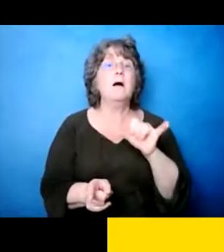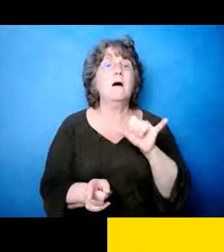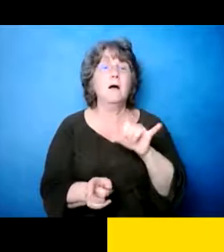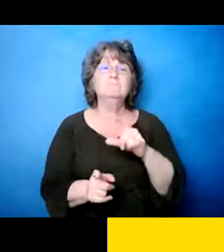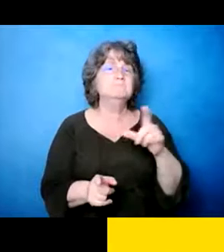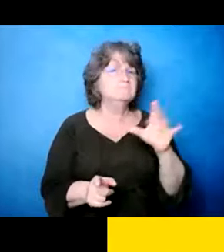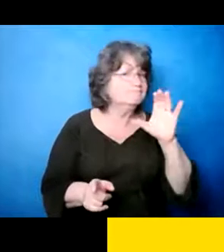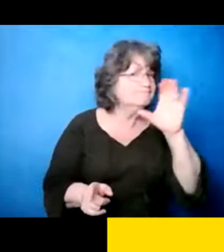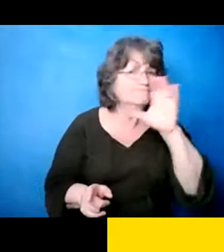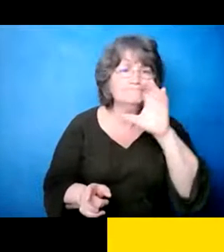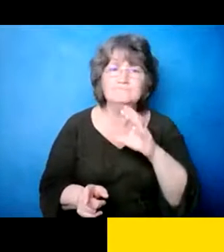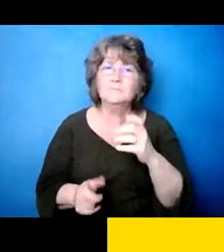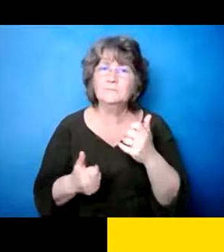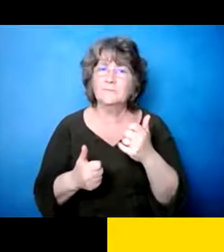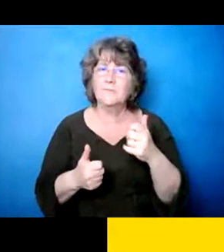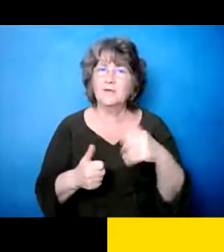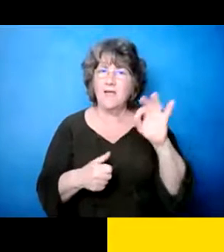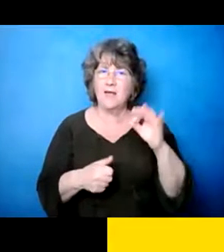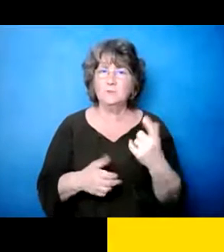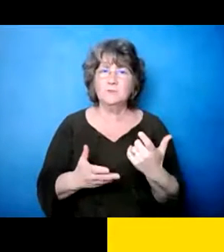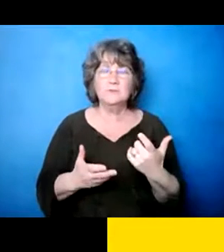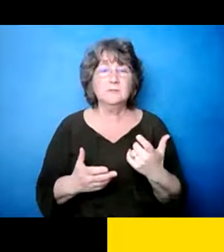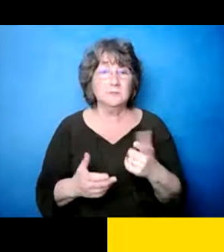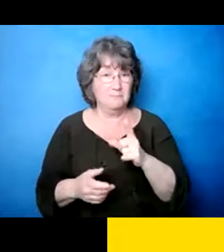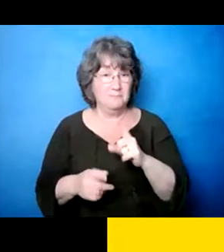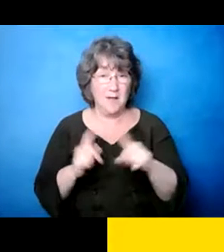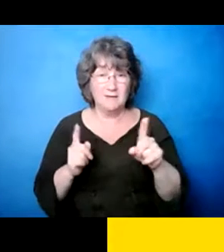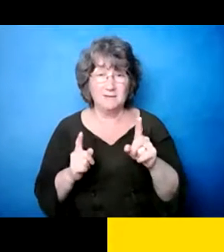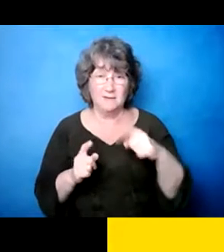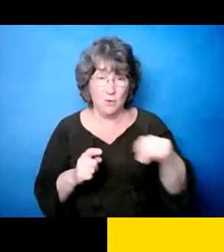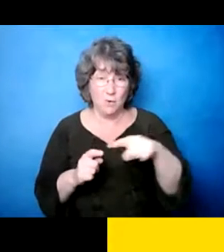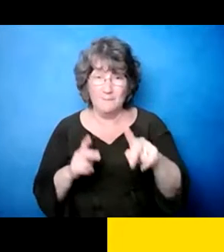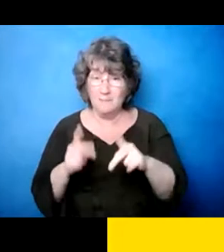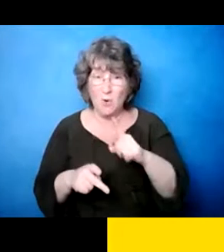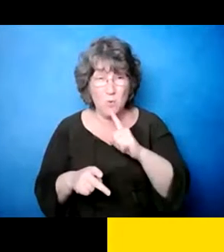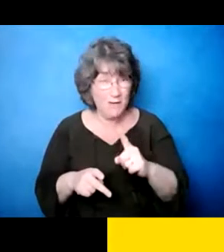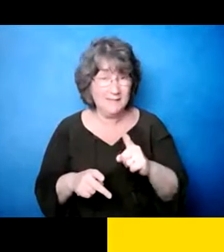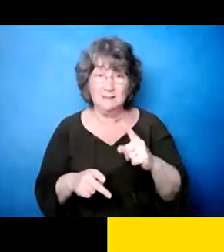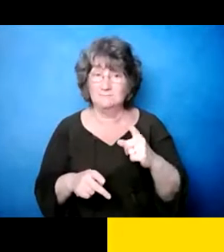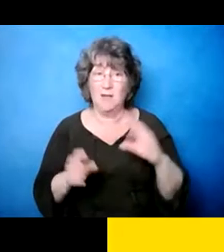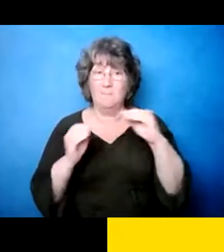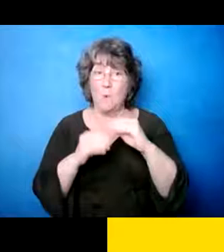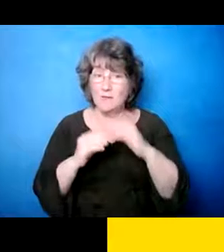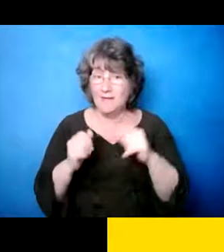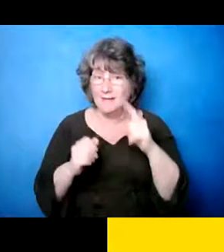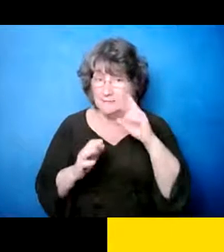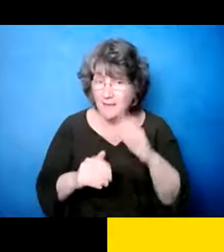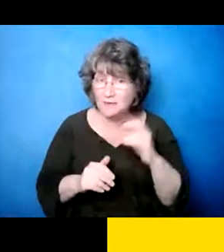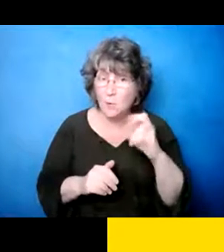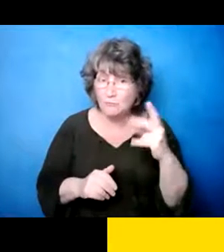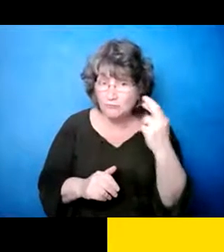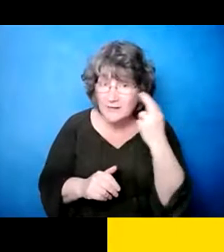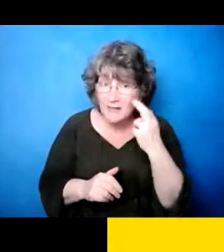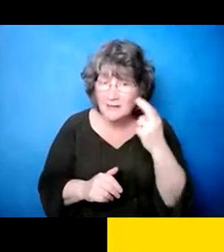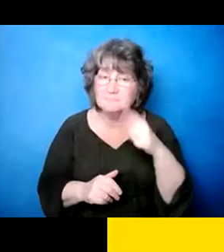que, eh, usted lo puede ver, eh, está haciendo mucho más de lo que la gente pensaba. Y tenemos que hacer el, el, punto,